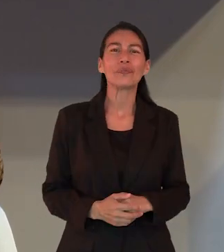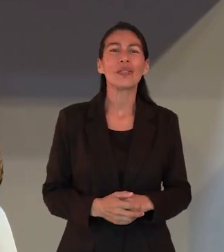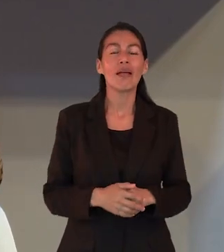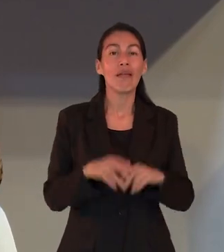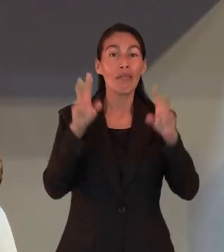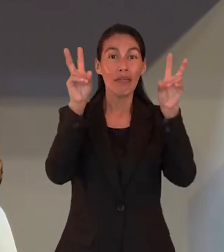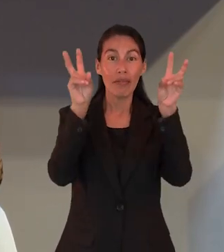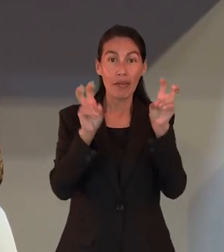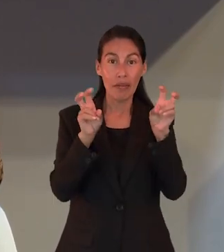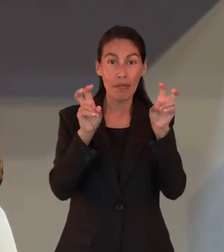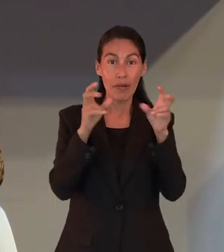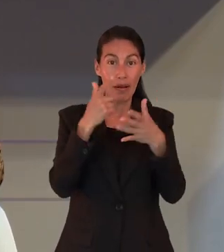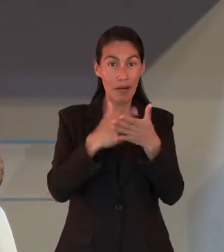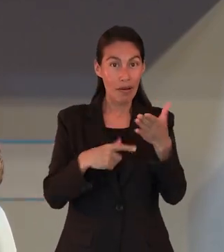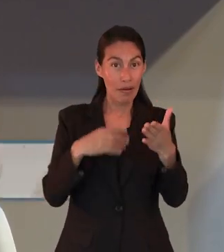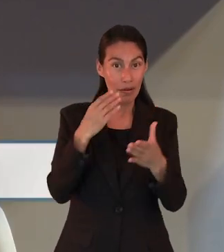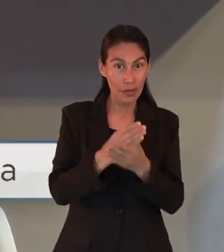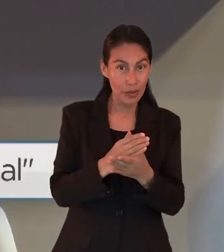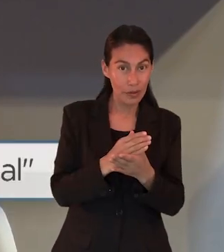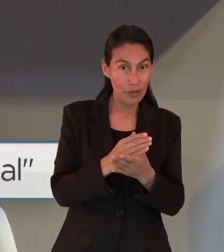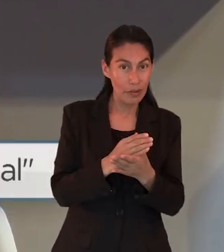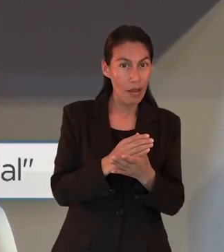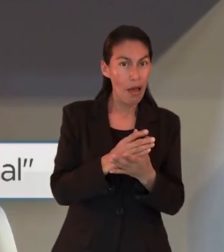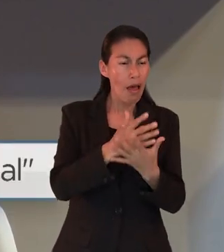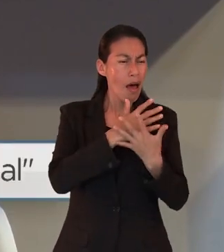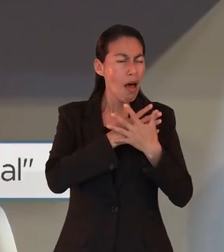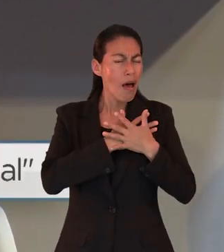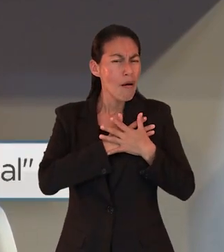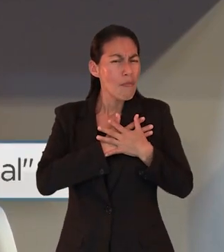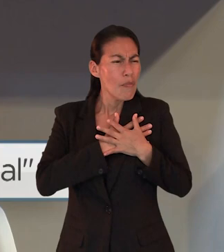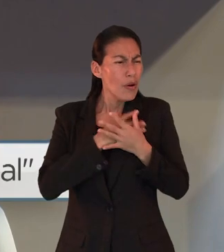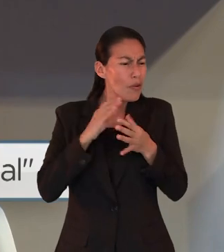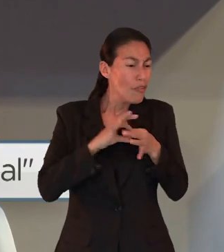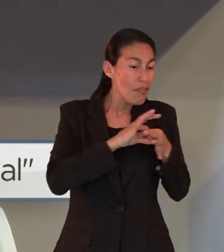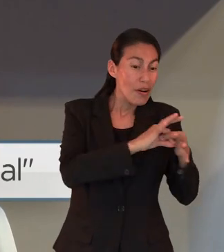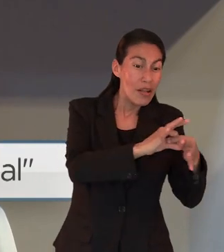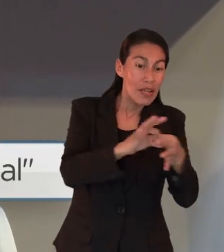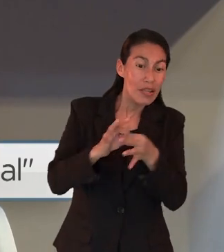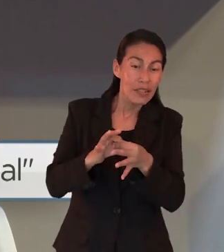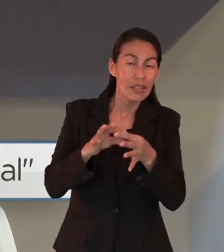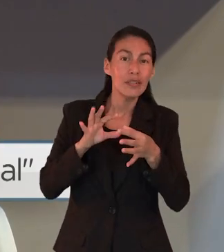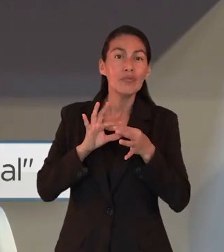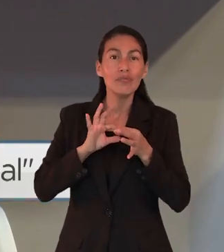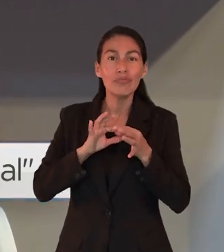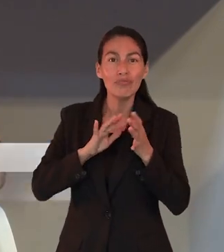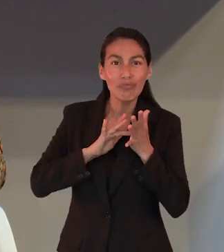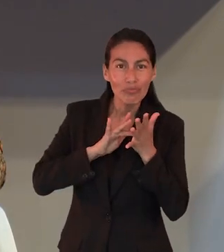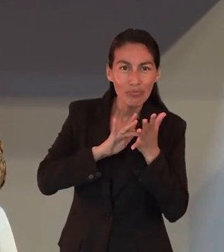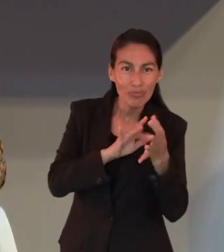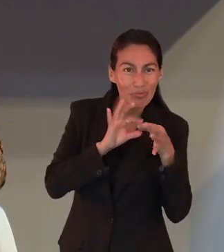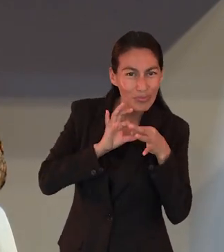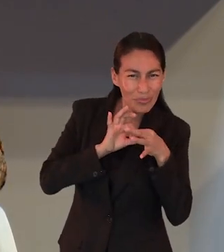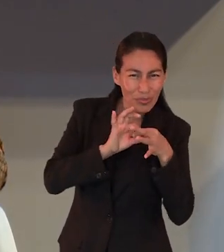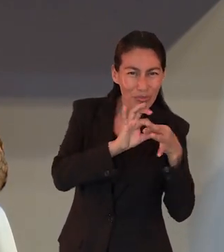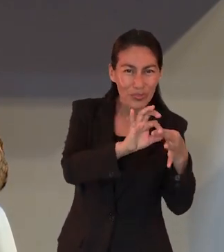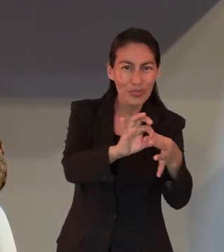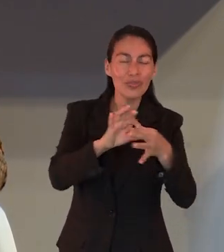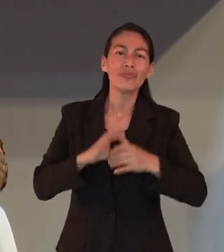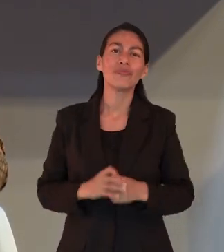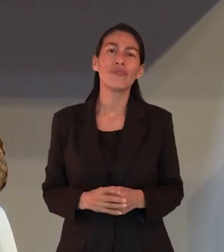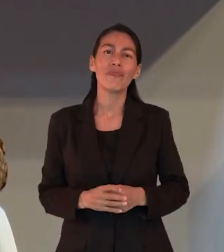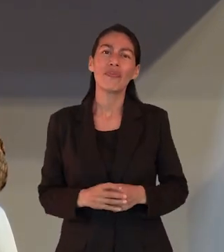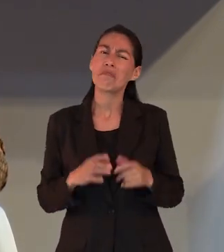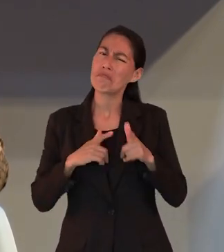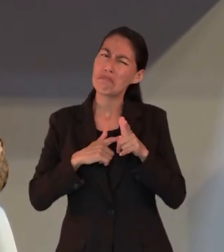lección de esta semana es Que permanezca el amor fraternal. Hebreos 13